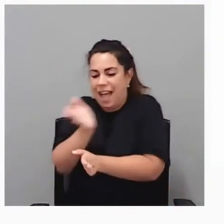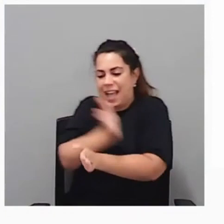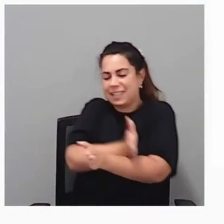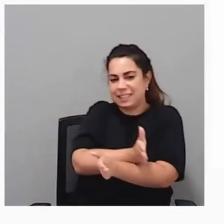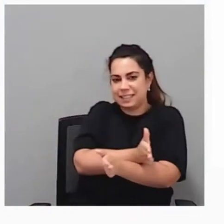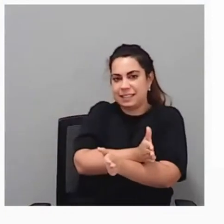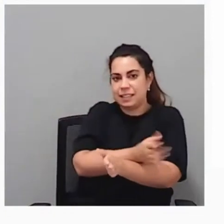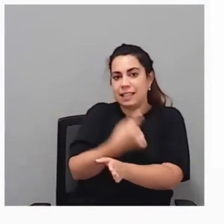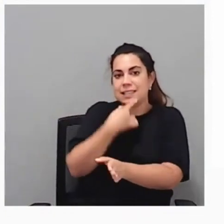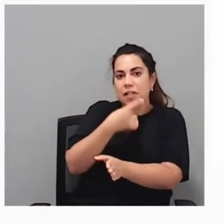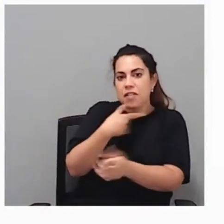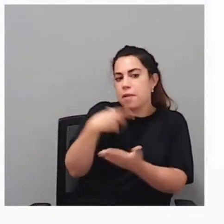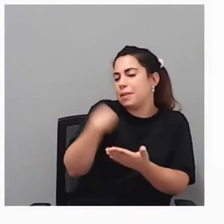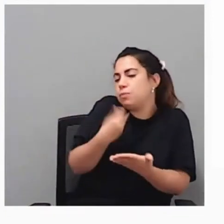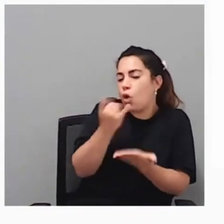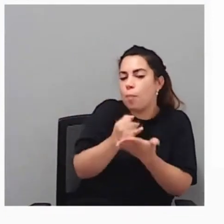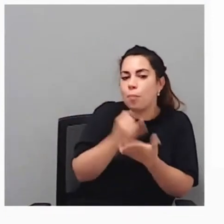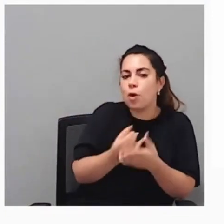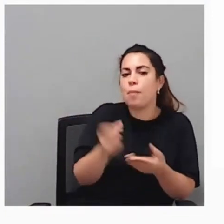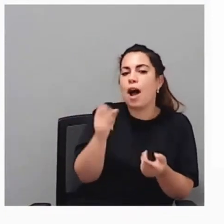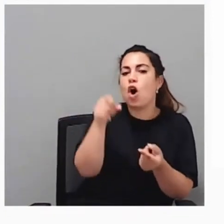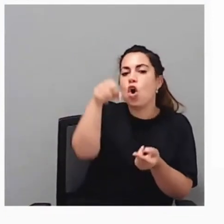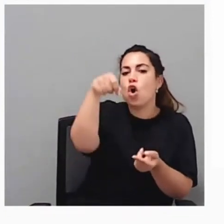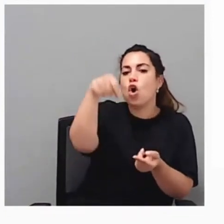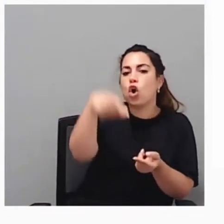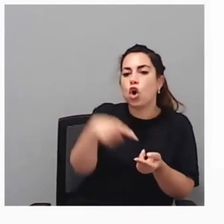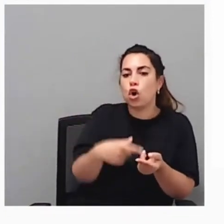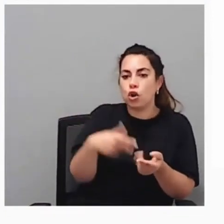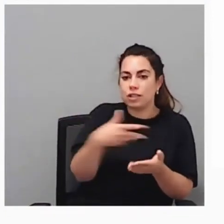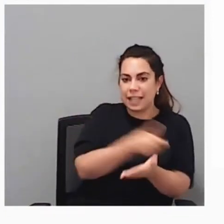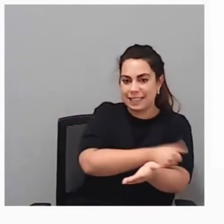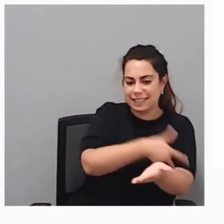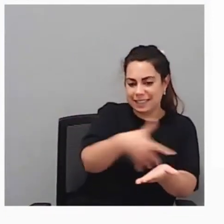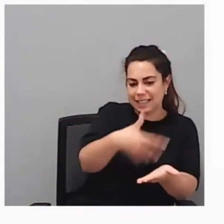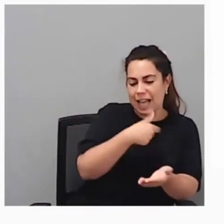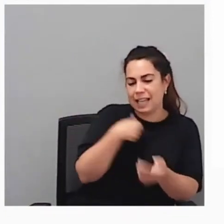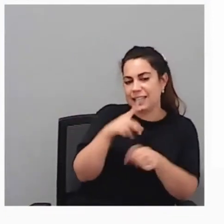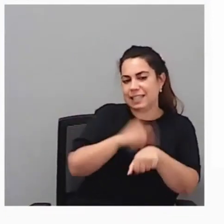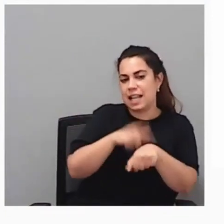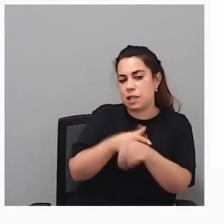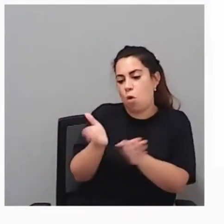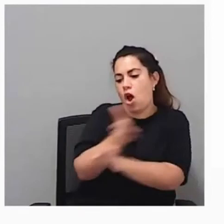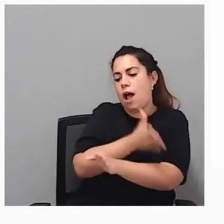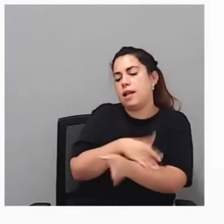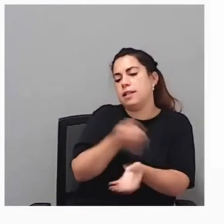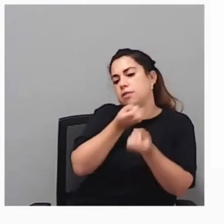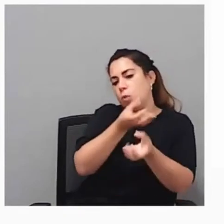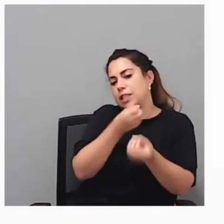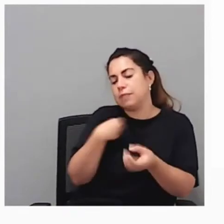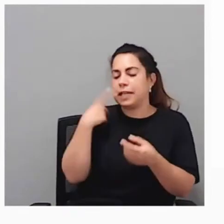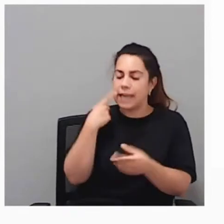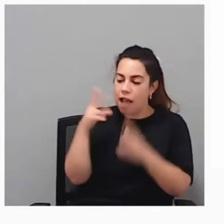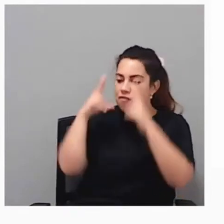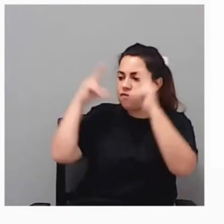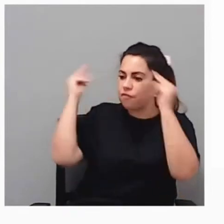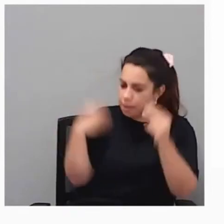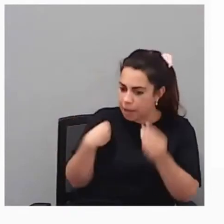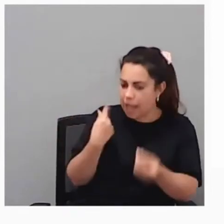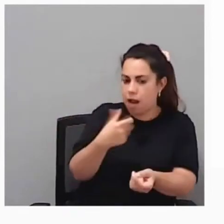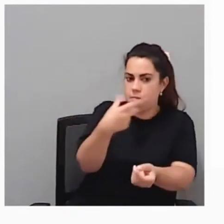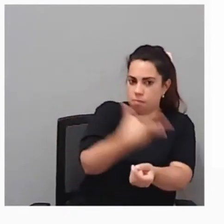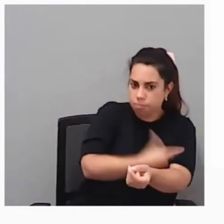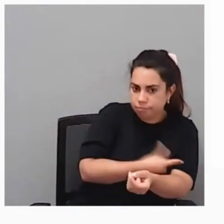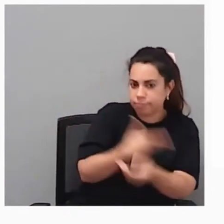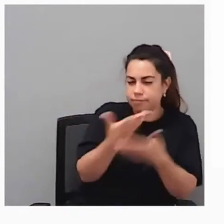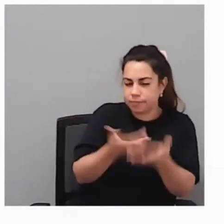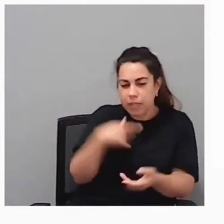una gotita de sangre, se les anticipa con tiempo, te vas a sentar, la enfermera te va a hacer esto, bueno, pues él ya lo va viendo, lo